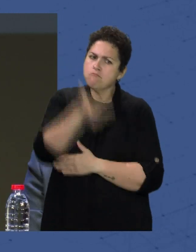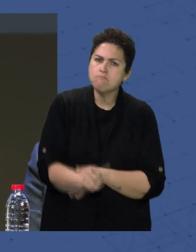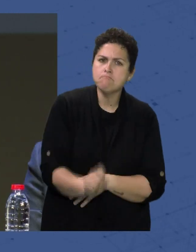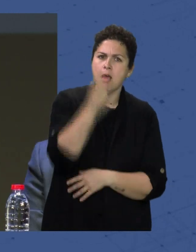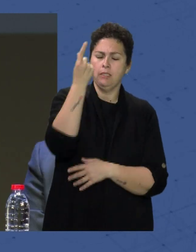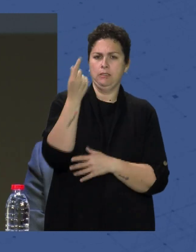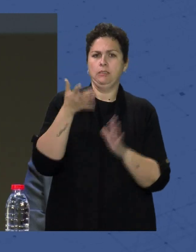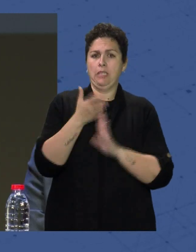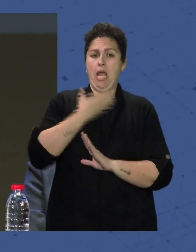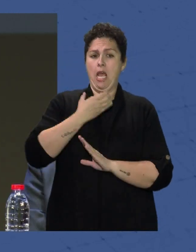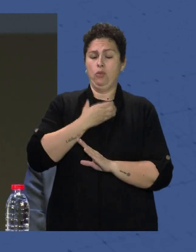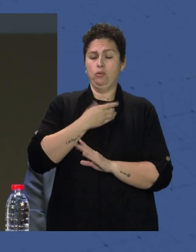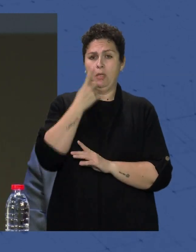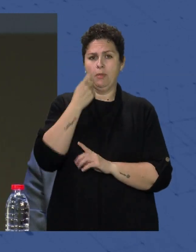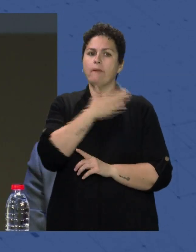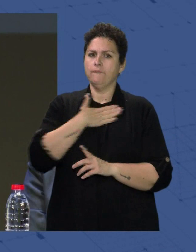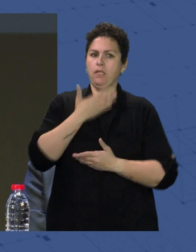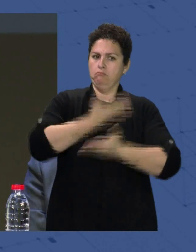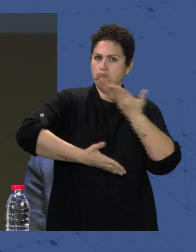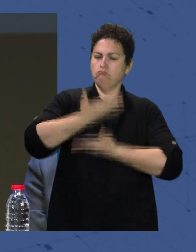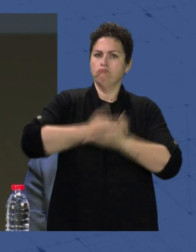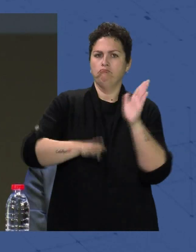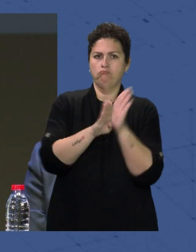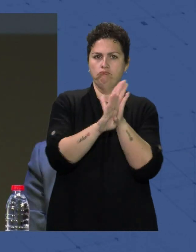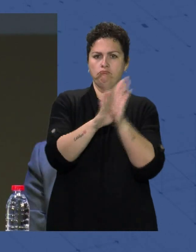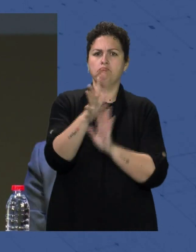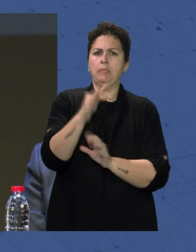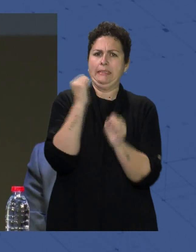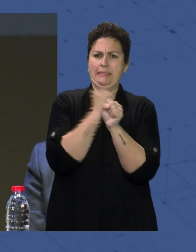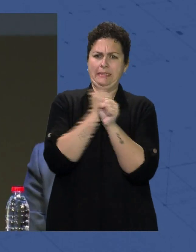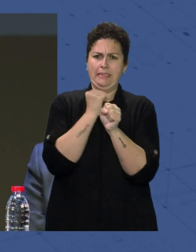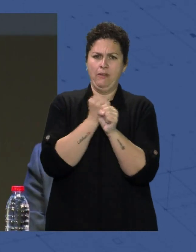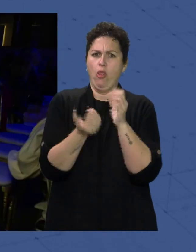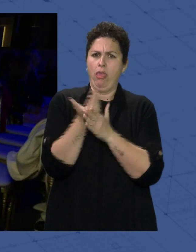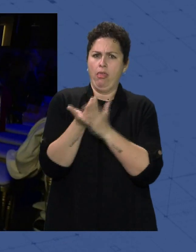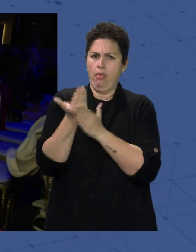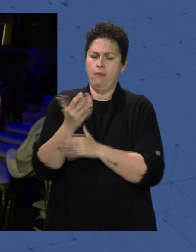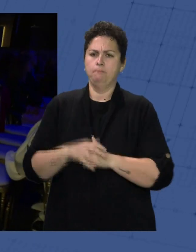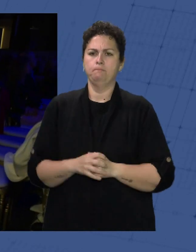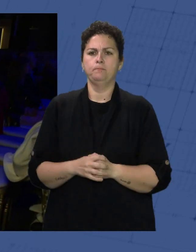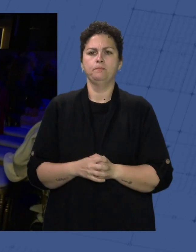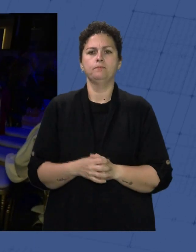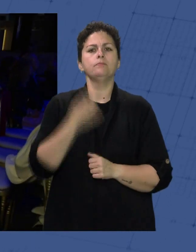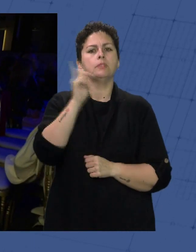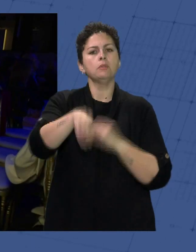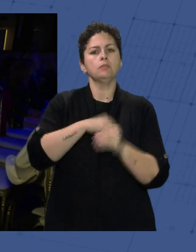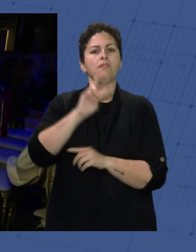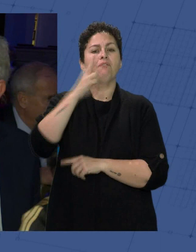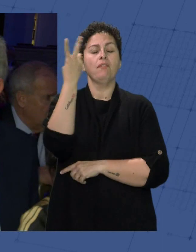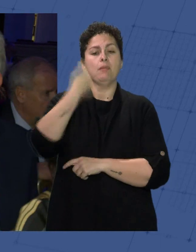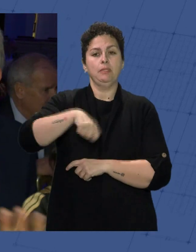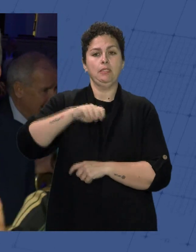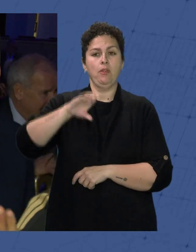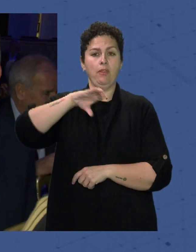con los que el ayuntamiento quiere seguir colaborando y trabajando cada día También lo ha hecho el vicepresidente de la